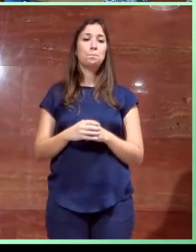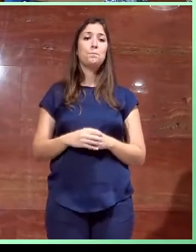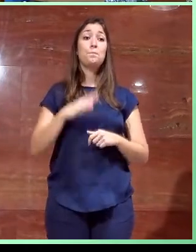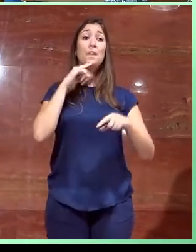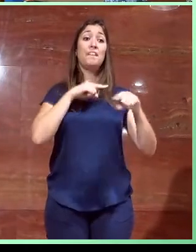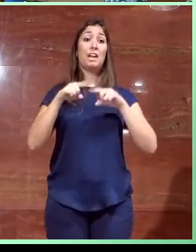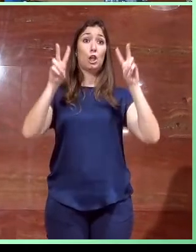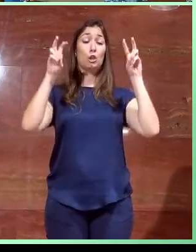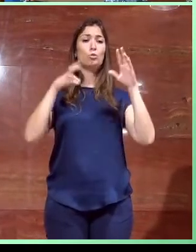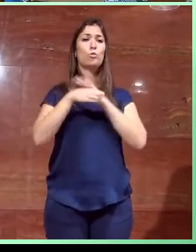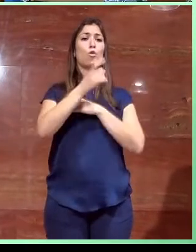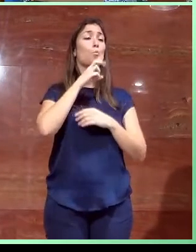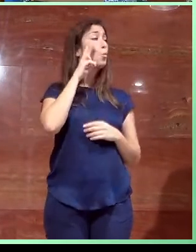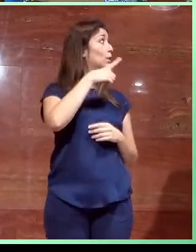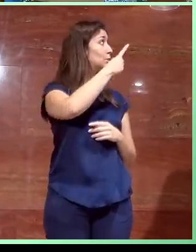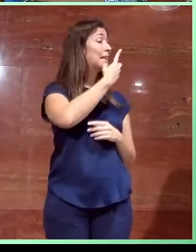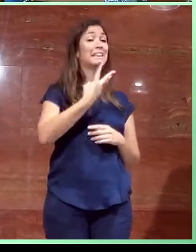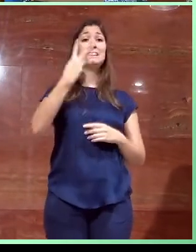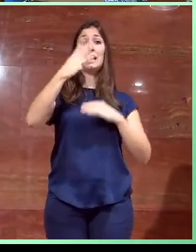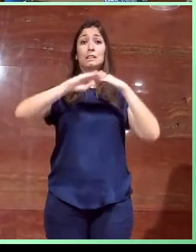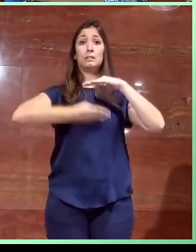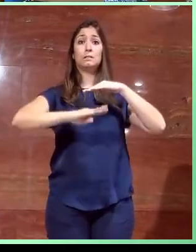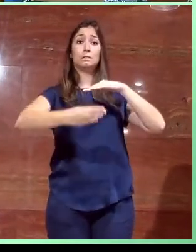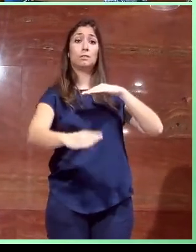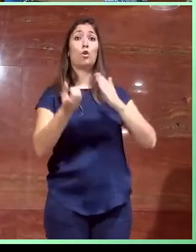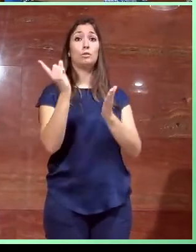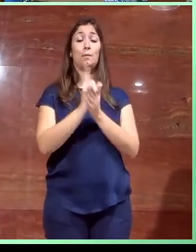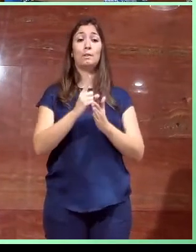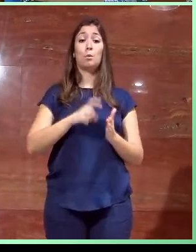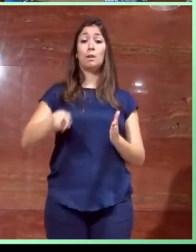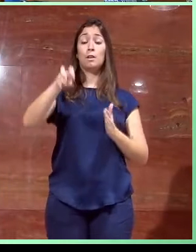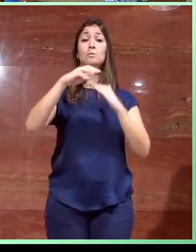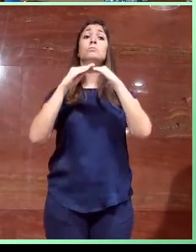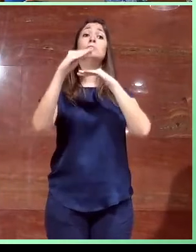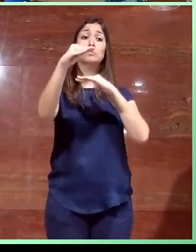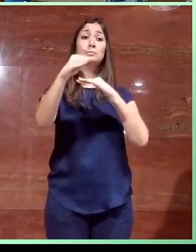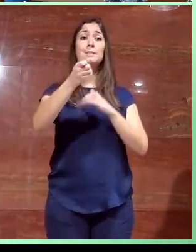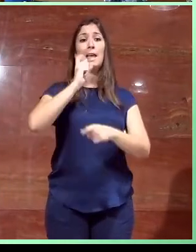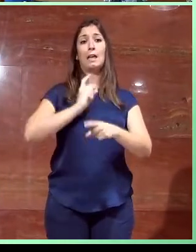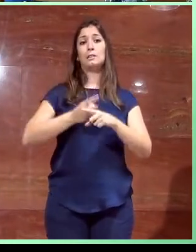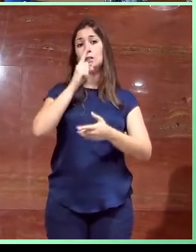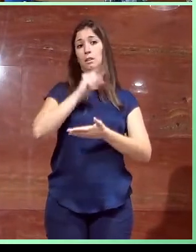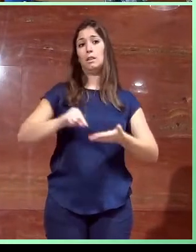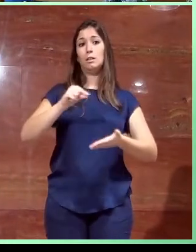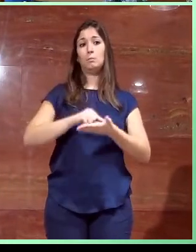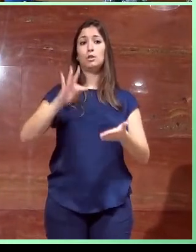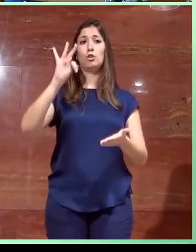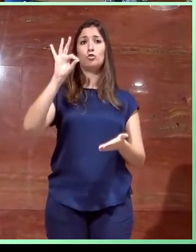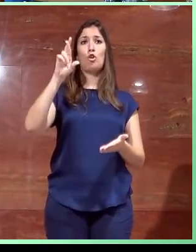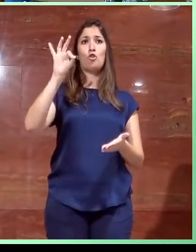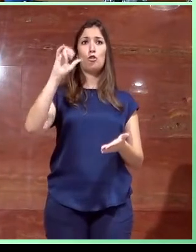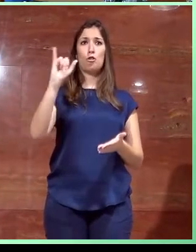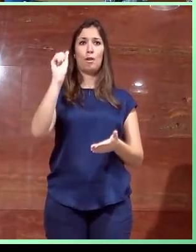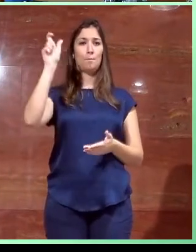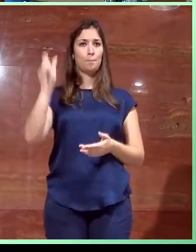dirección, bueno, pues tenemos esta escalera con tres peldaños, un desnivel más, este es el despacho, el antiguo despacho de Don Eduardo Torroja, y